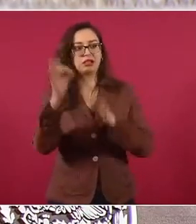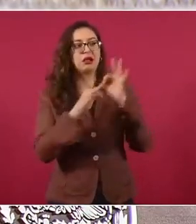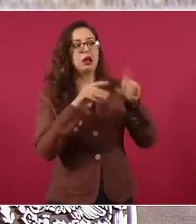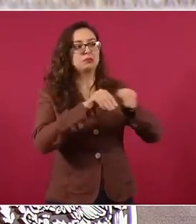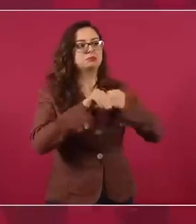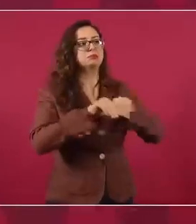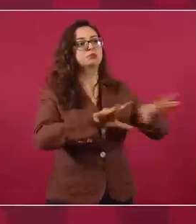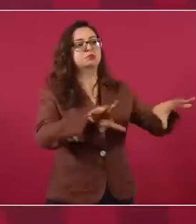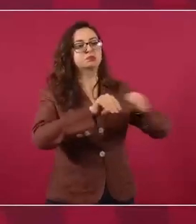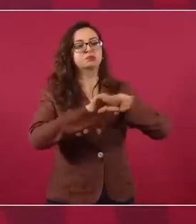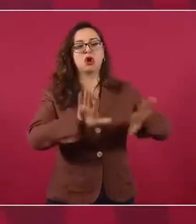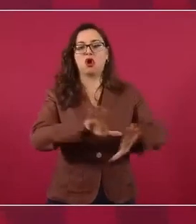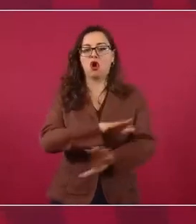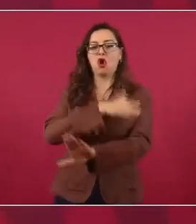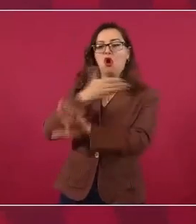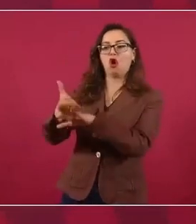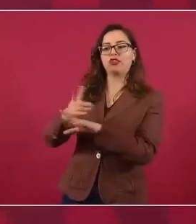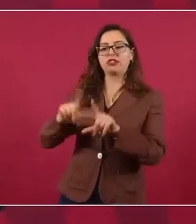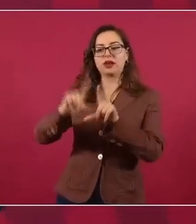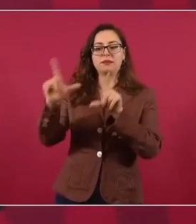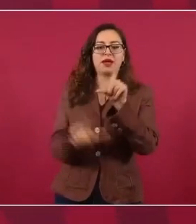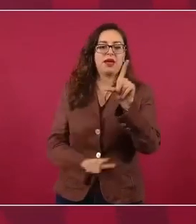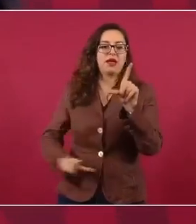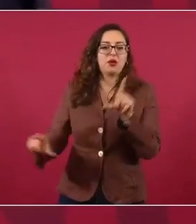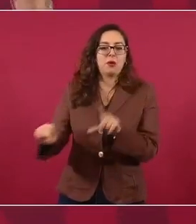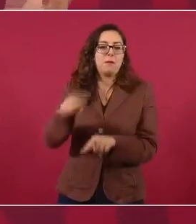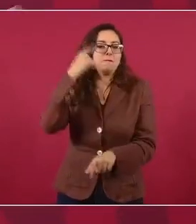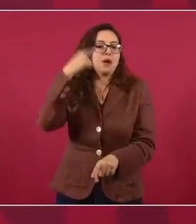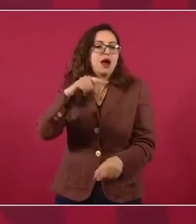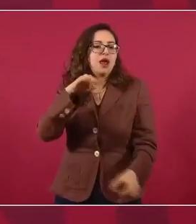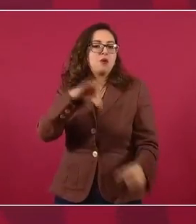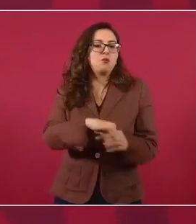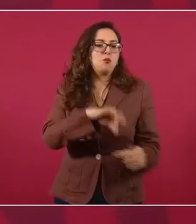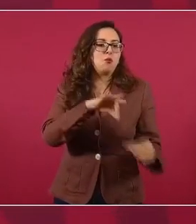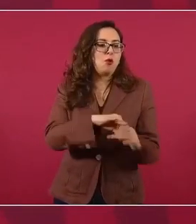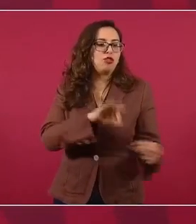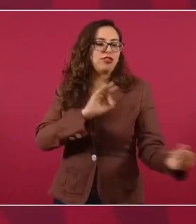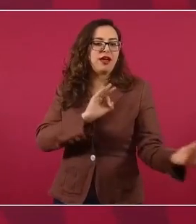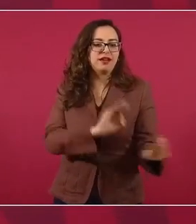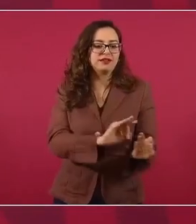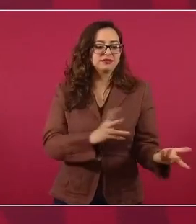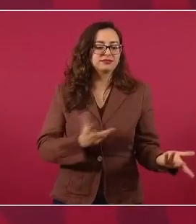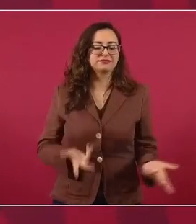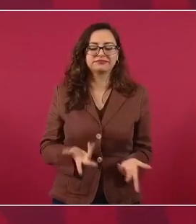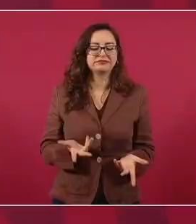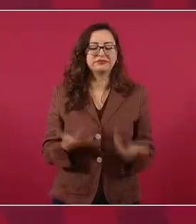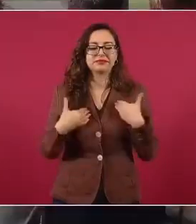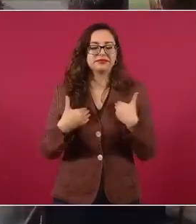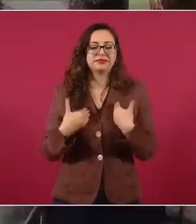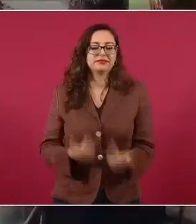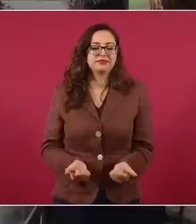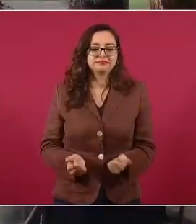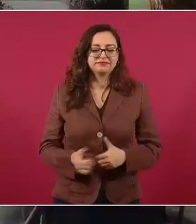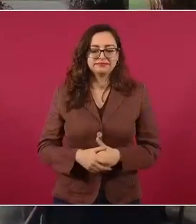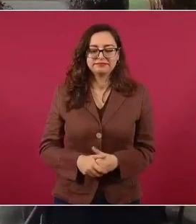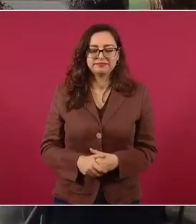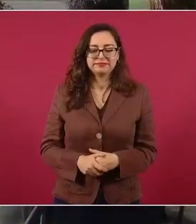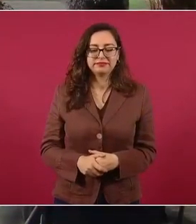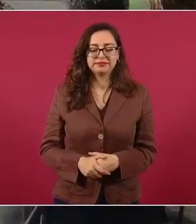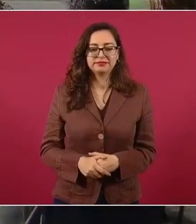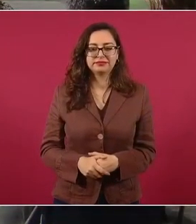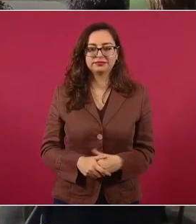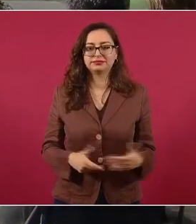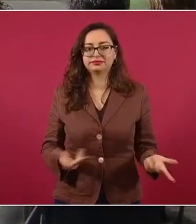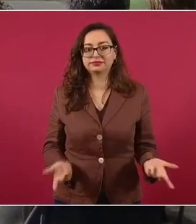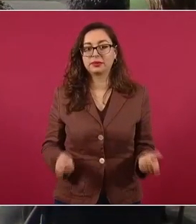de lo externo hablan